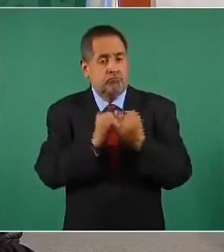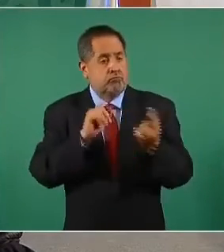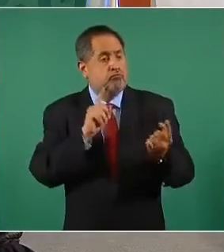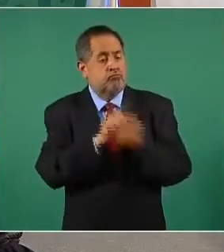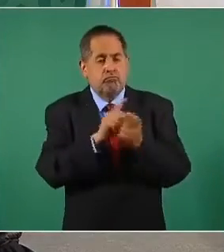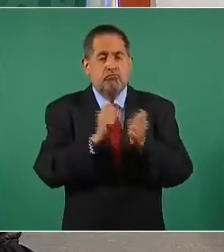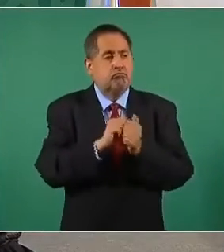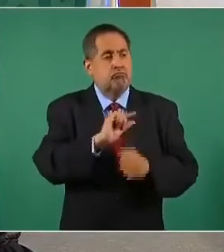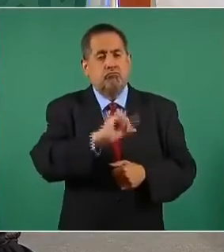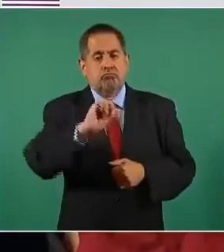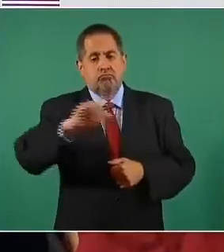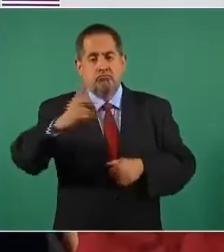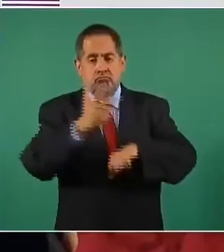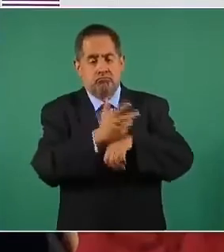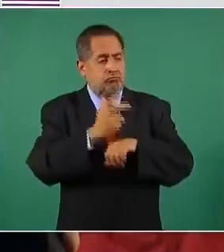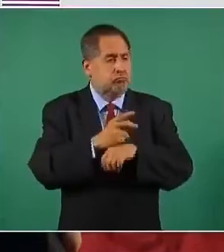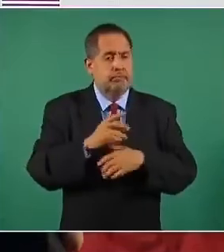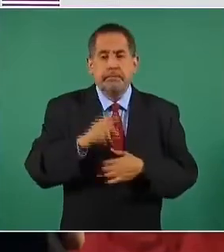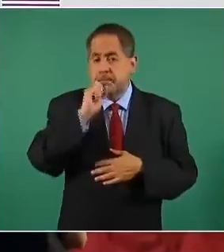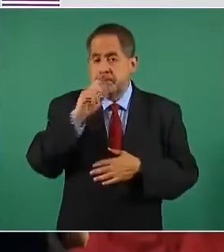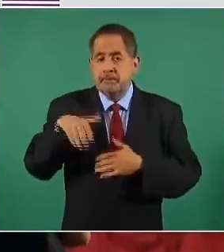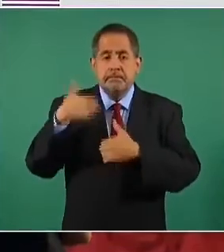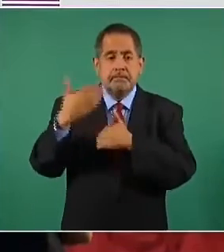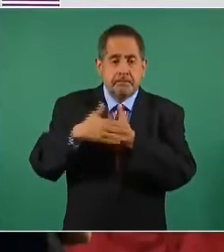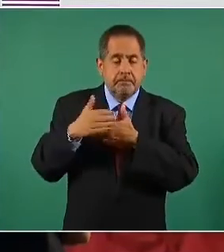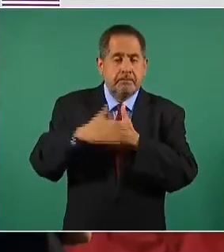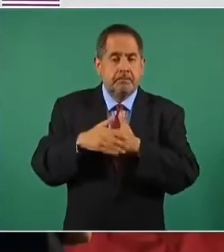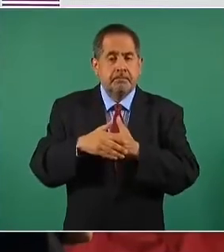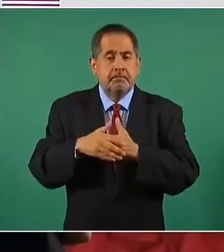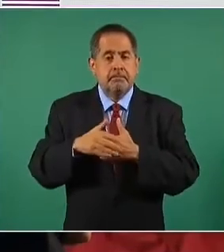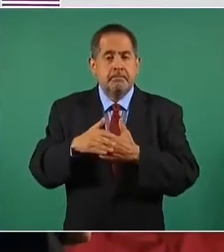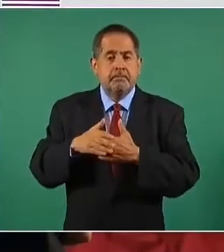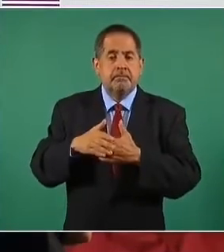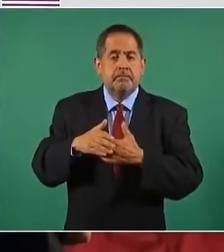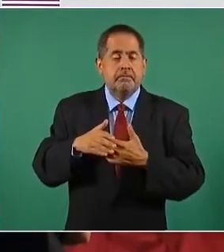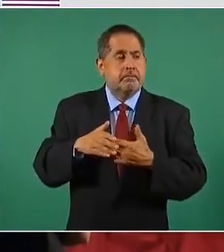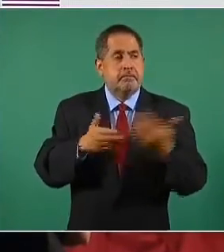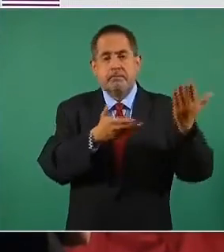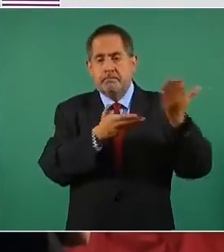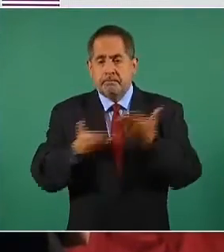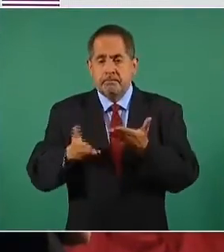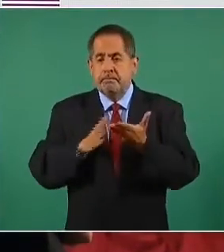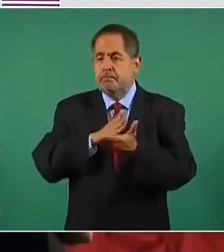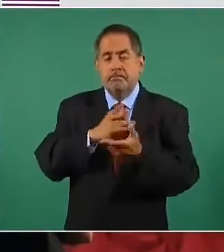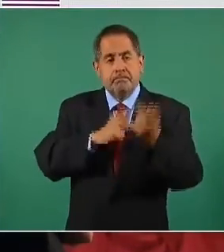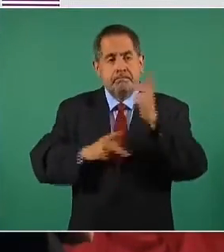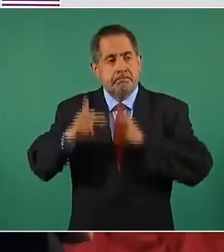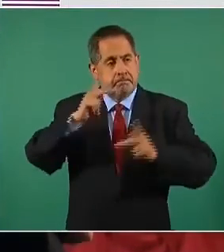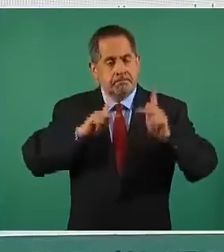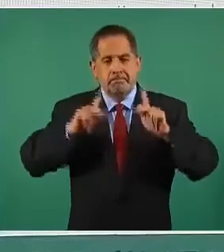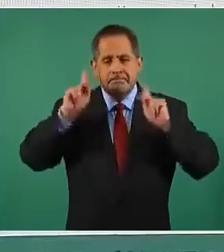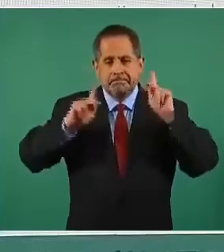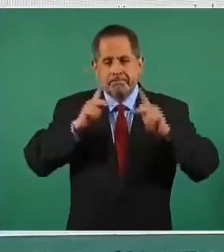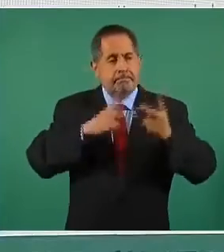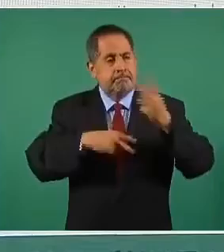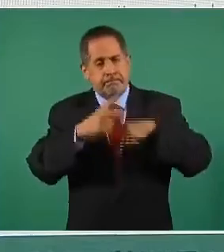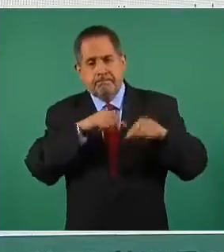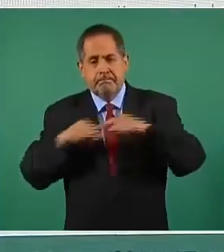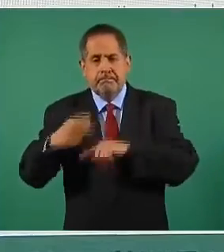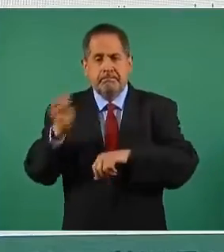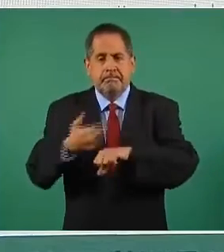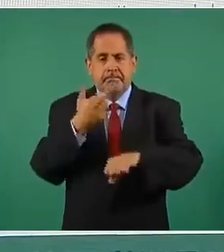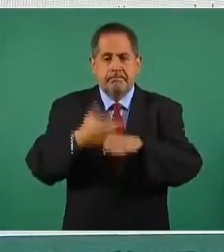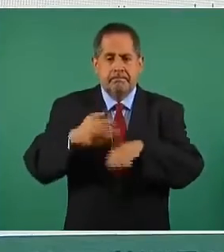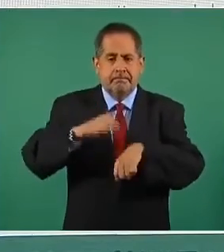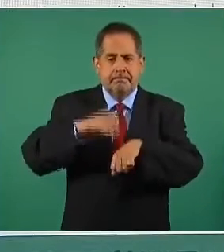con varios funcionarios de Estados Unidos. Tenemos una visita que encabeza Jake Sullivan, y va a venir también el secretario de Mallorca,